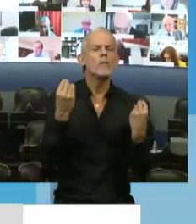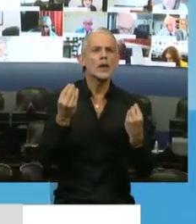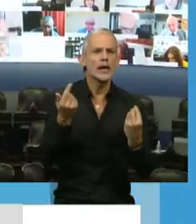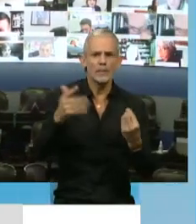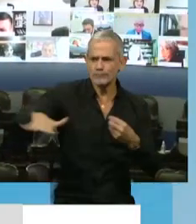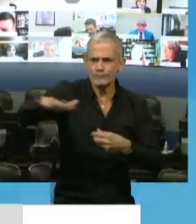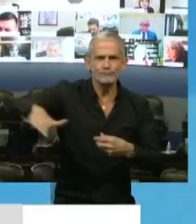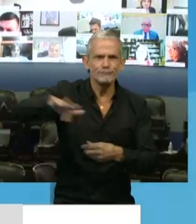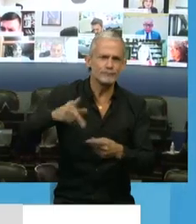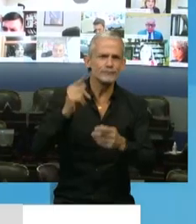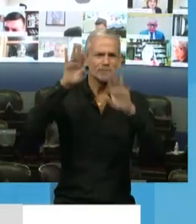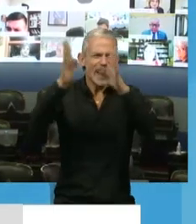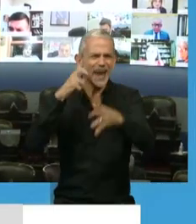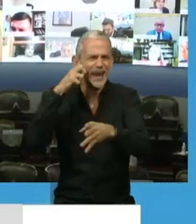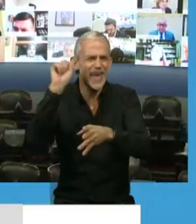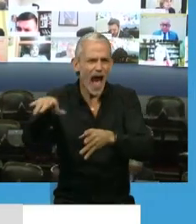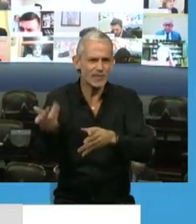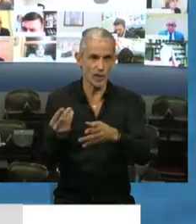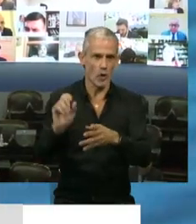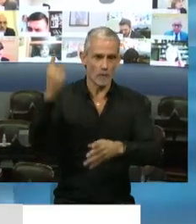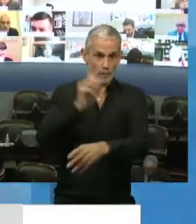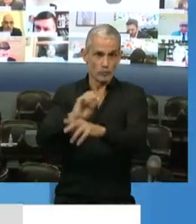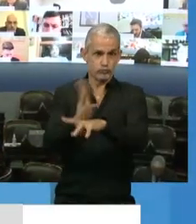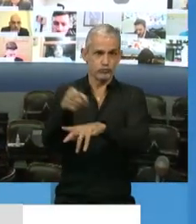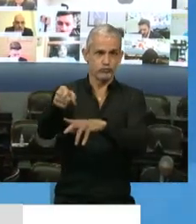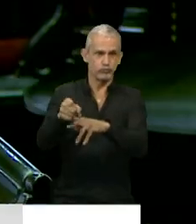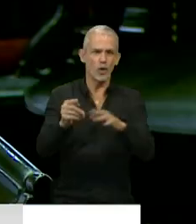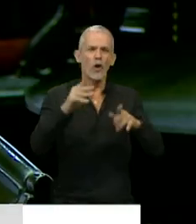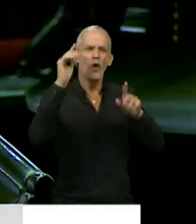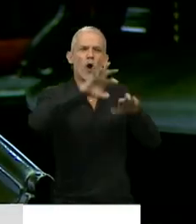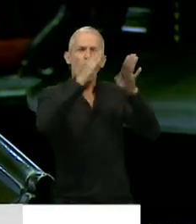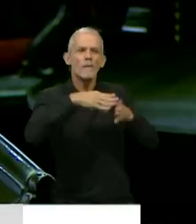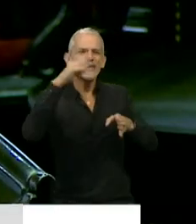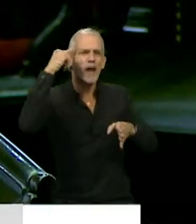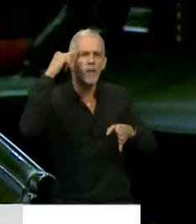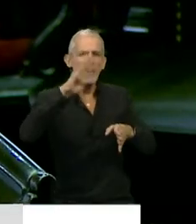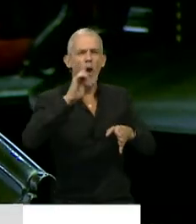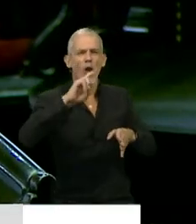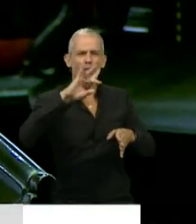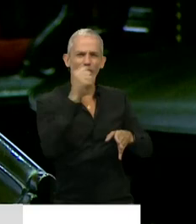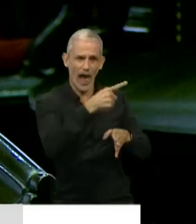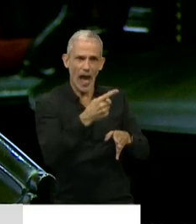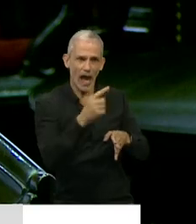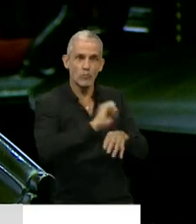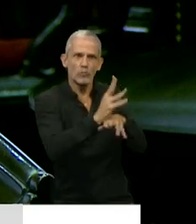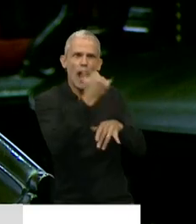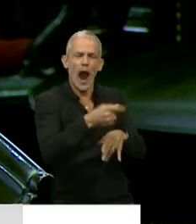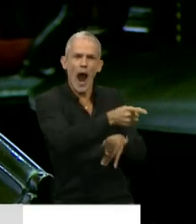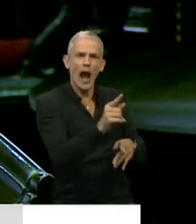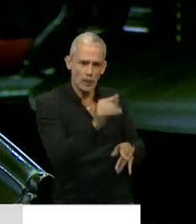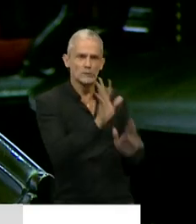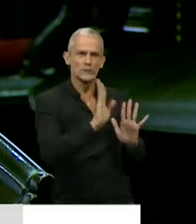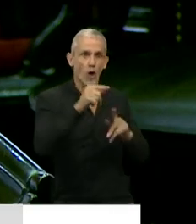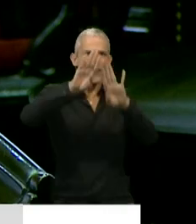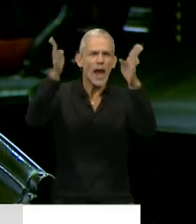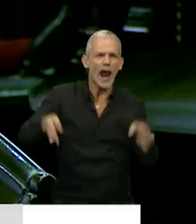sucediendo en los geriátricos, el primer caso en el Borda o la semana anterior la discusión sobre lo que estaba sucediendo en